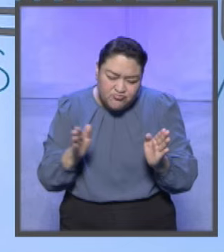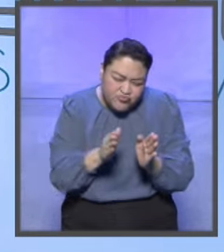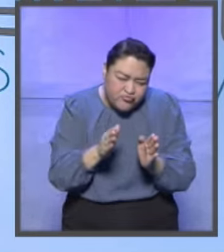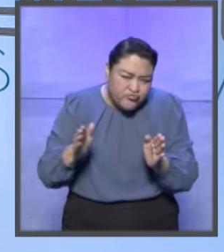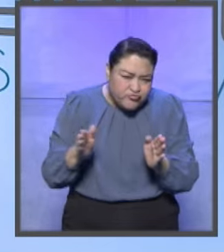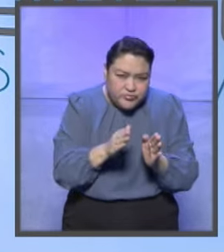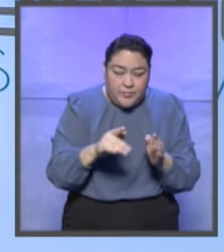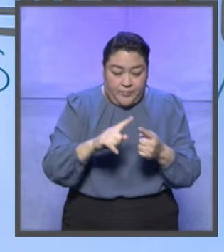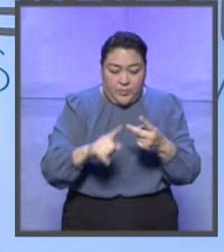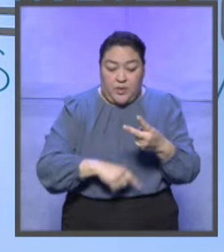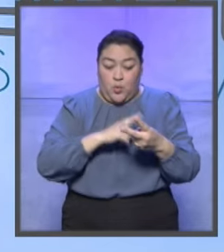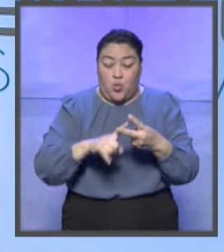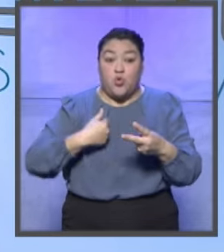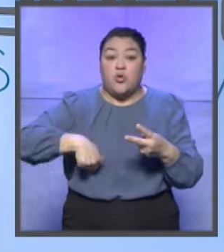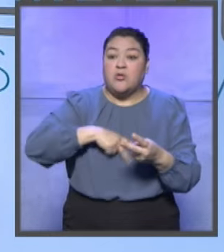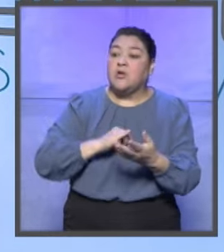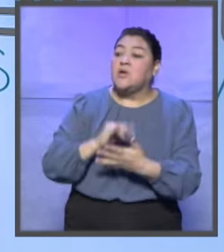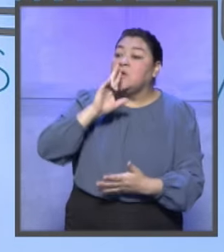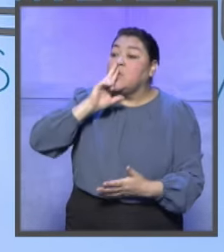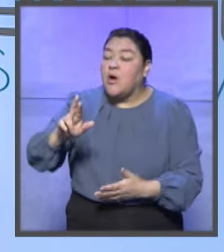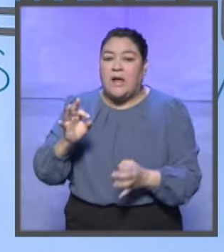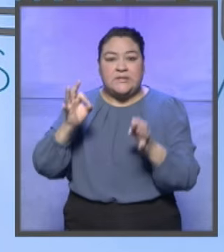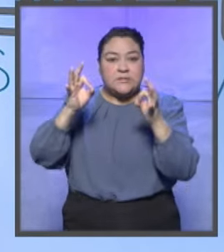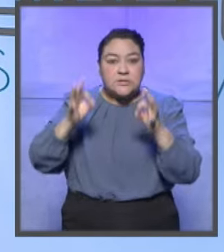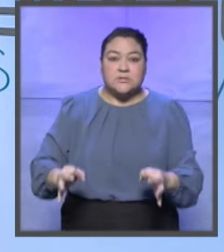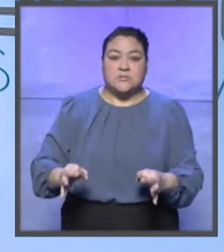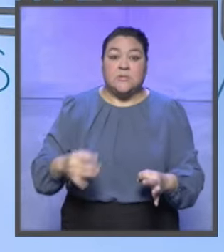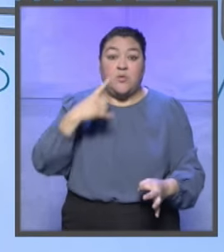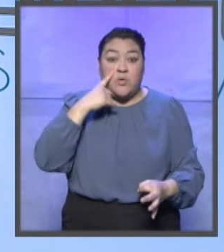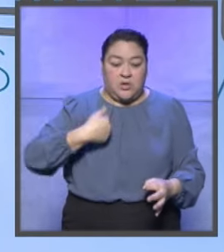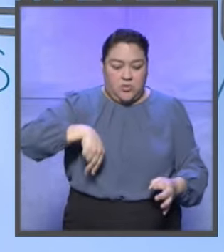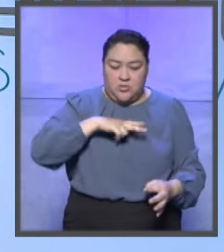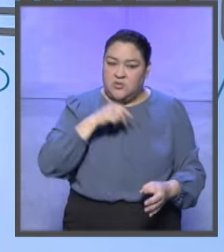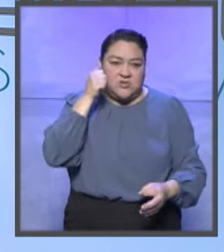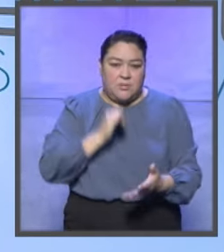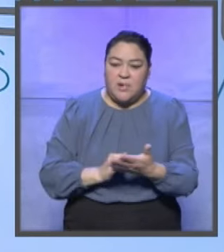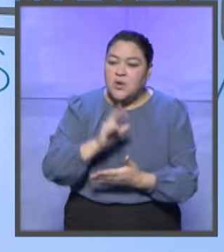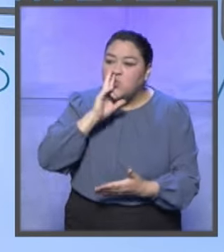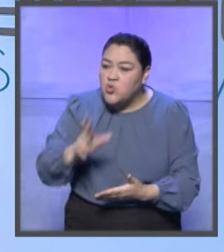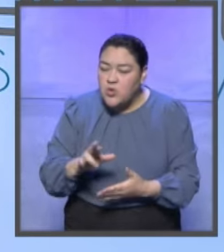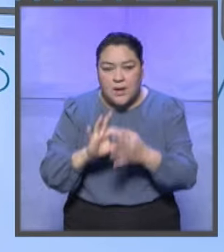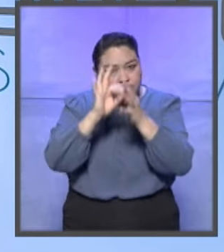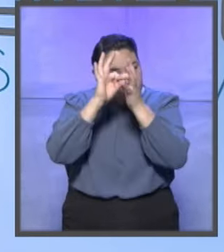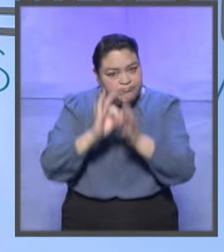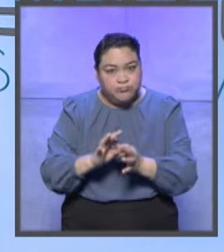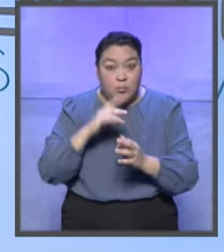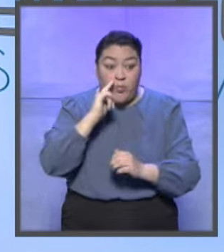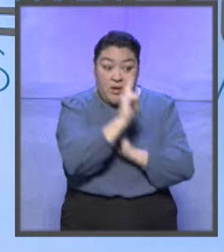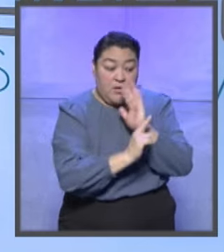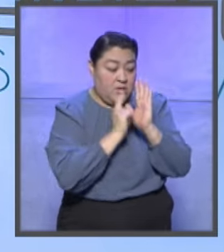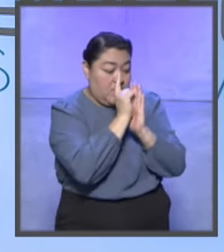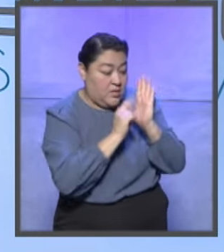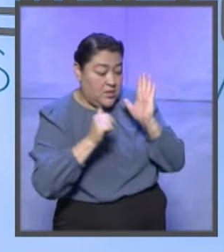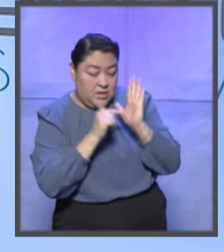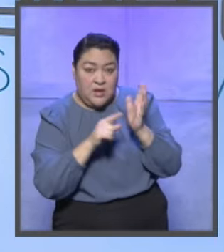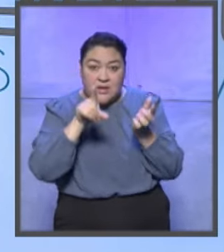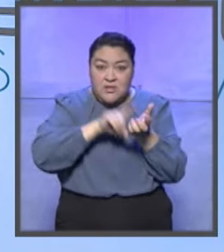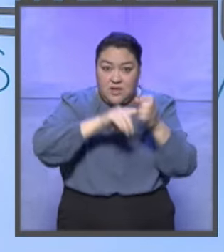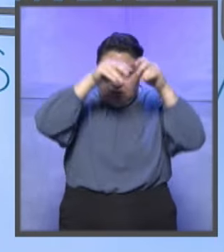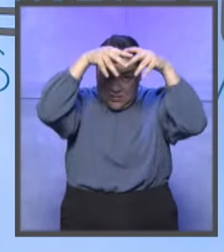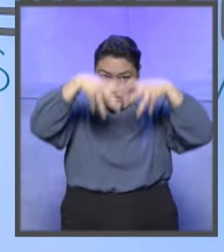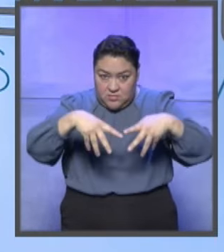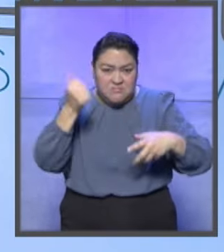nosotros y la segunda es la calidad, hemos apostado mucho a la consistencia y la coherencia de nuestras sentencias, que nuestros criterios tengan